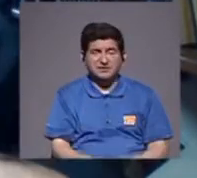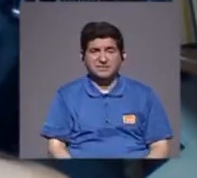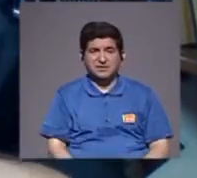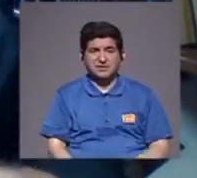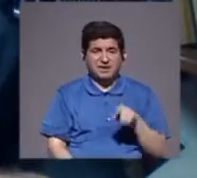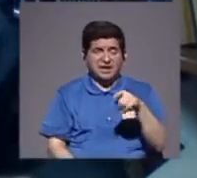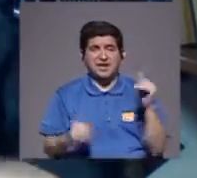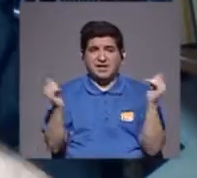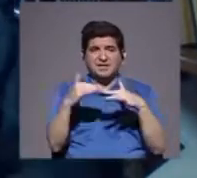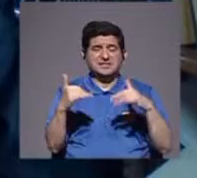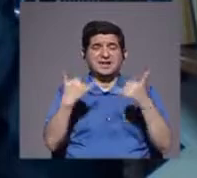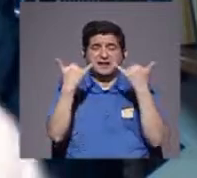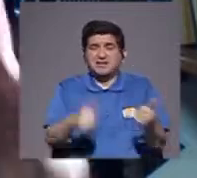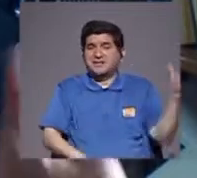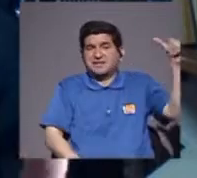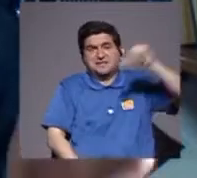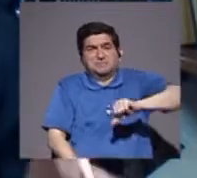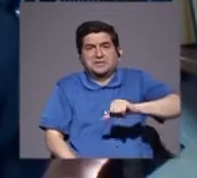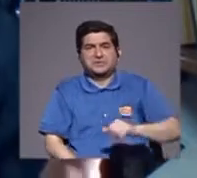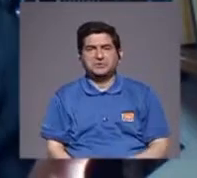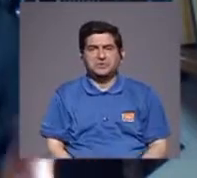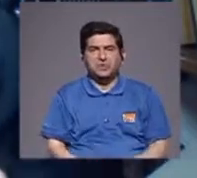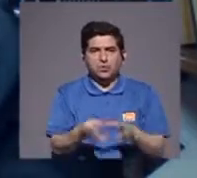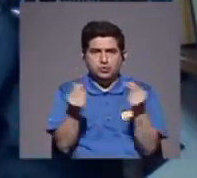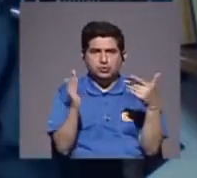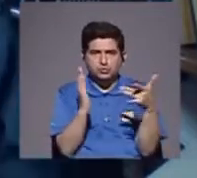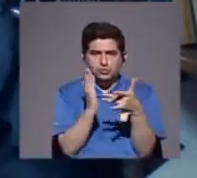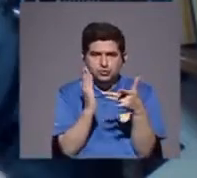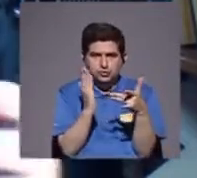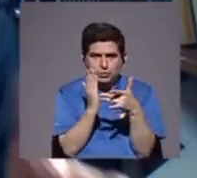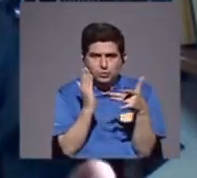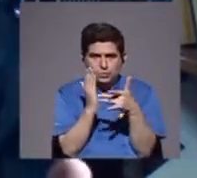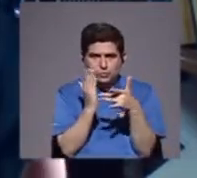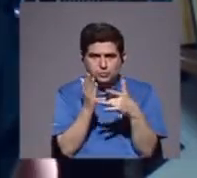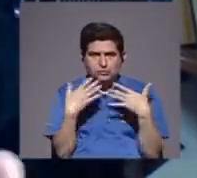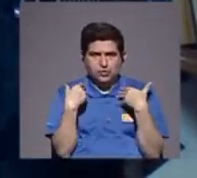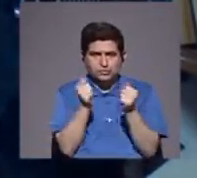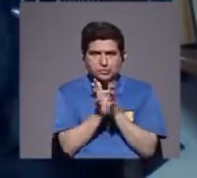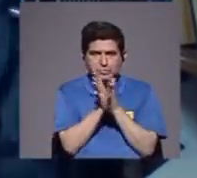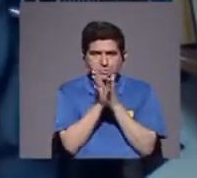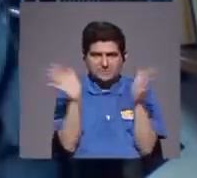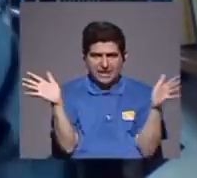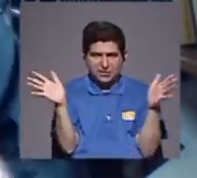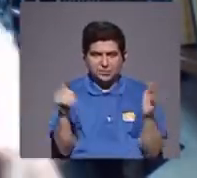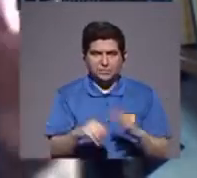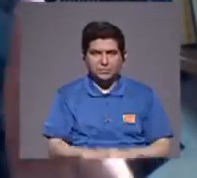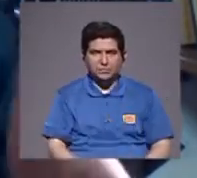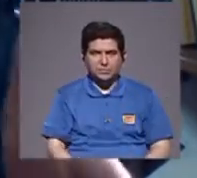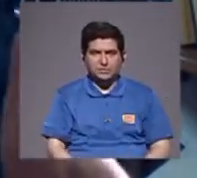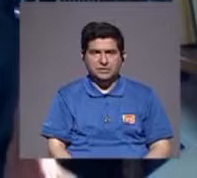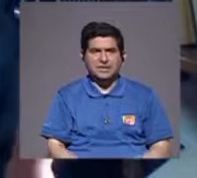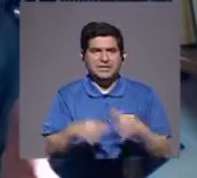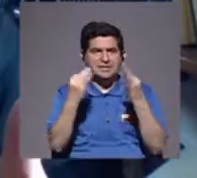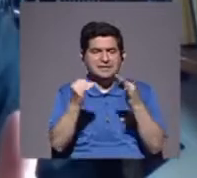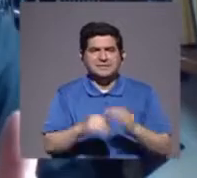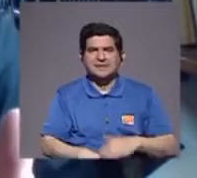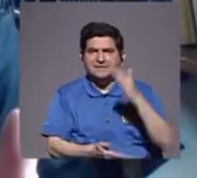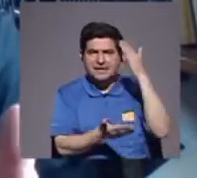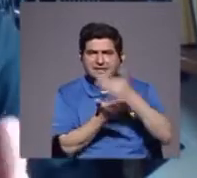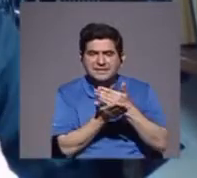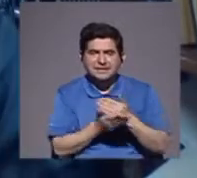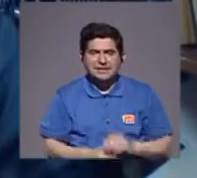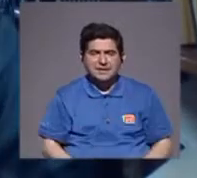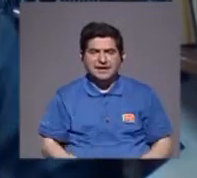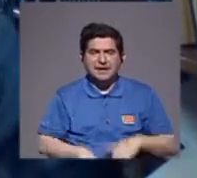peleando, una guerra perdida, entonces, las soluciones técnicas, las soluciones de salud pública, las soluciones de cortar, el flujo de